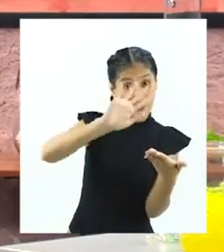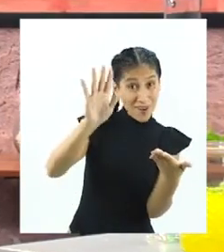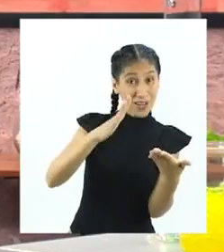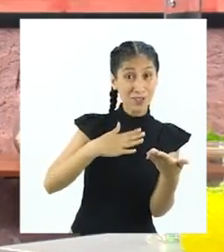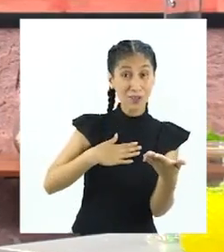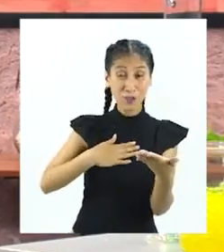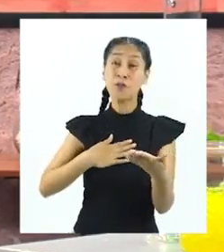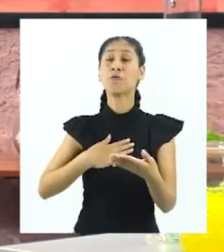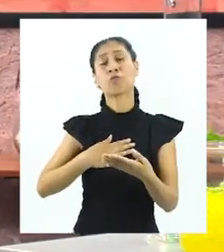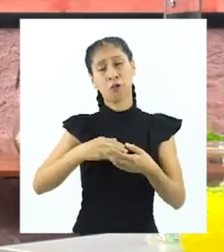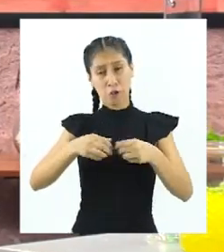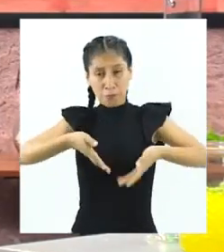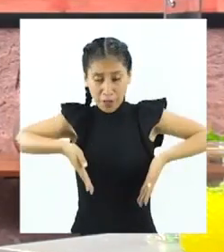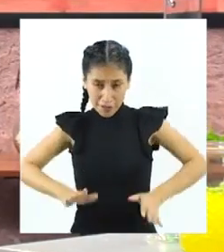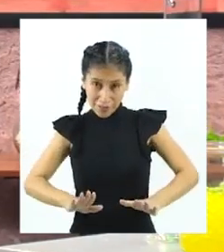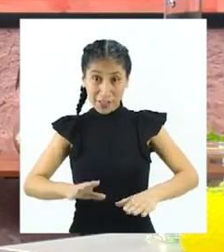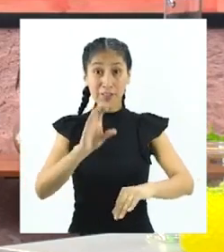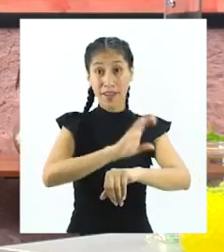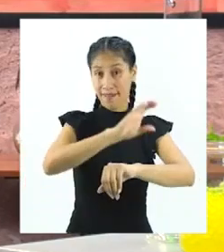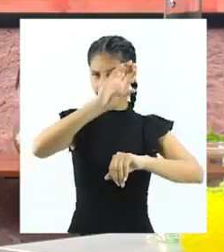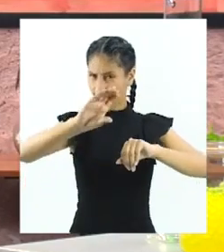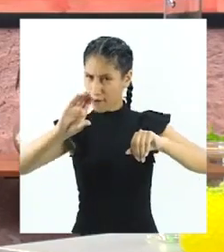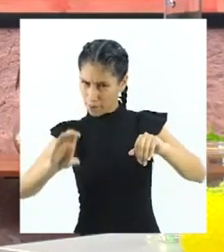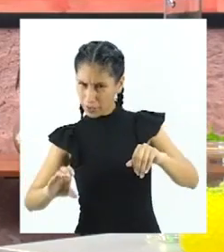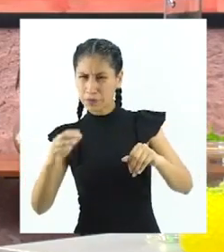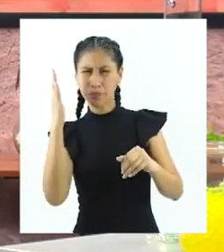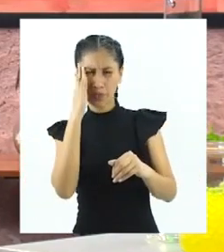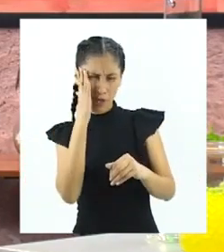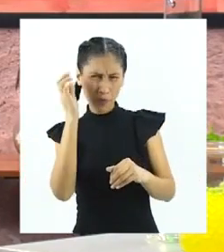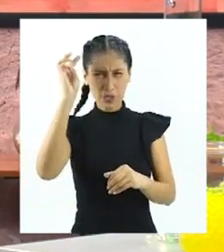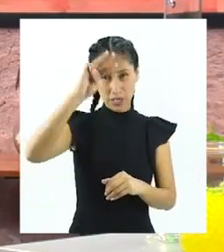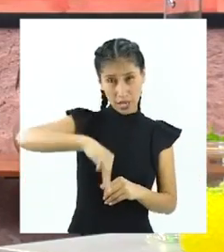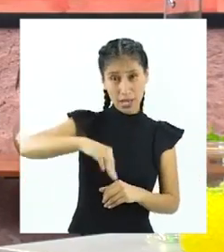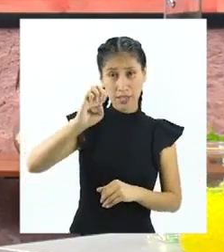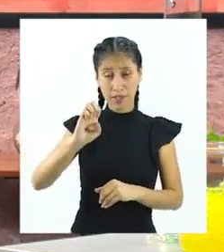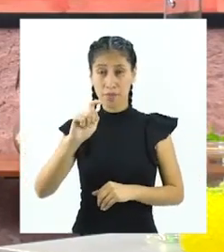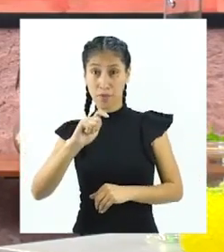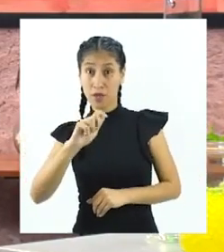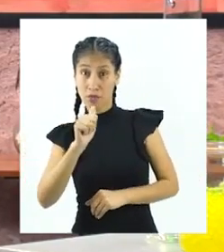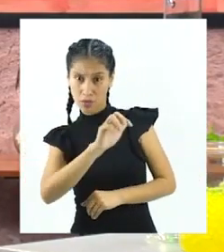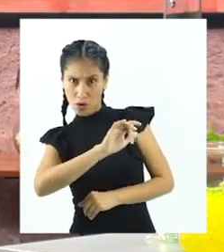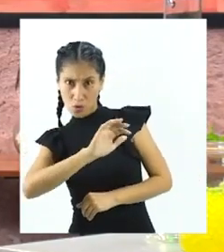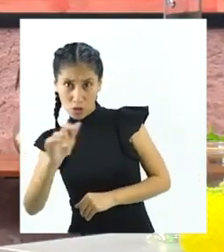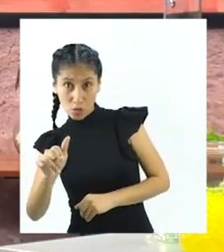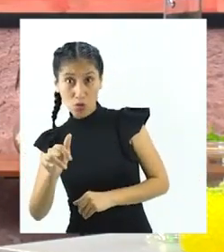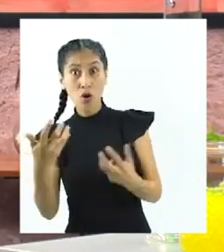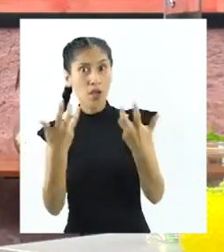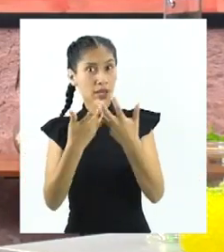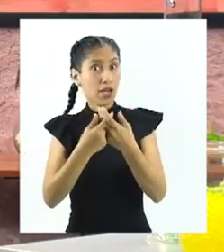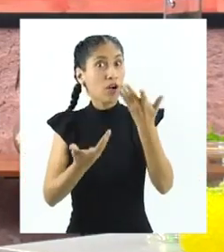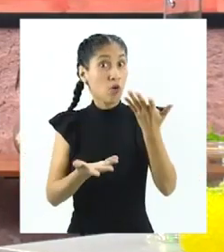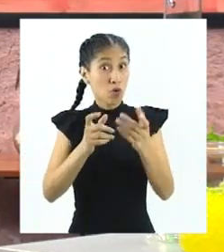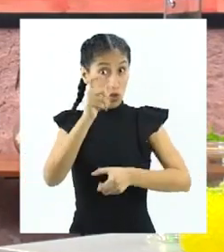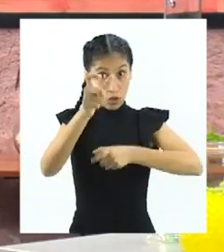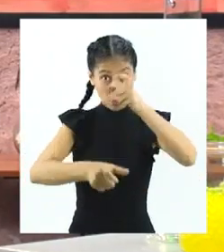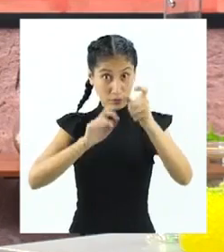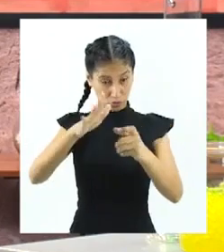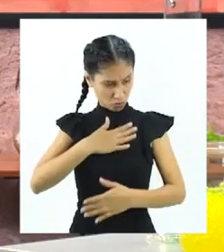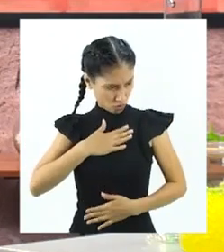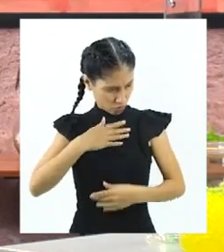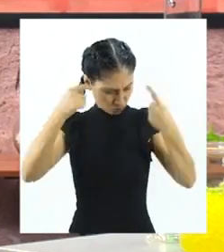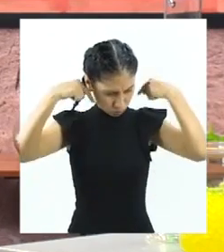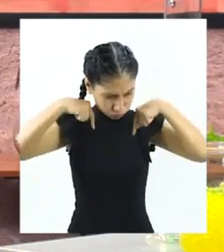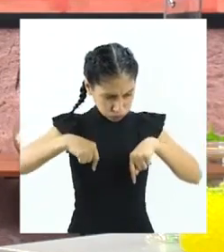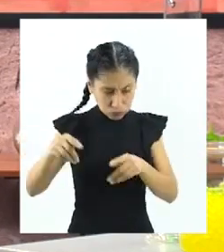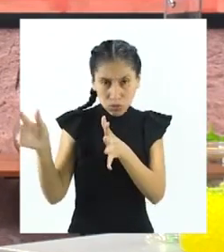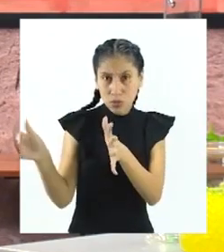Saludos. Soy Eric de Cajamarca. Sabemos que hay metabolismo cuando los organismos respiran, se mueven, se alimentan,